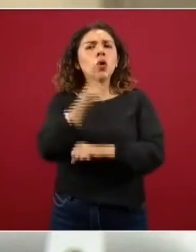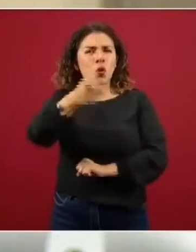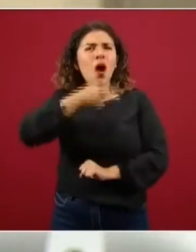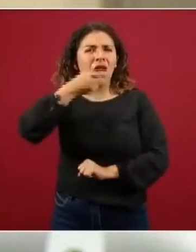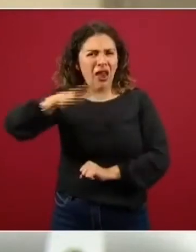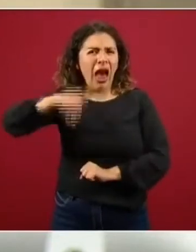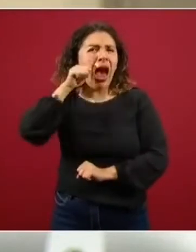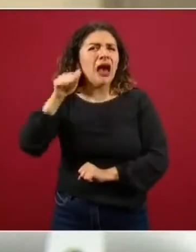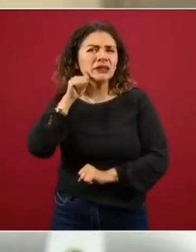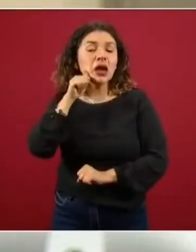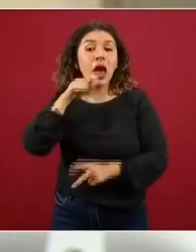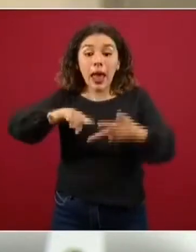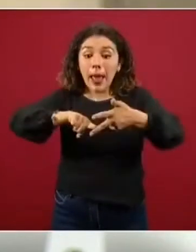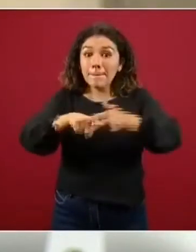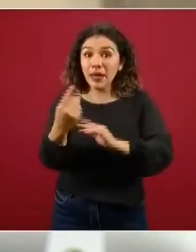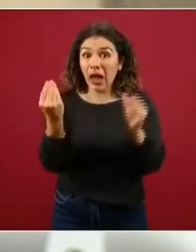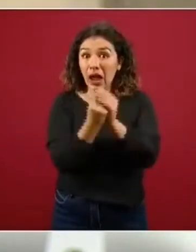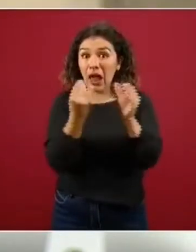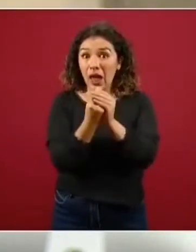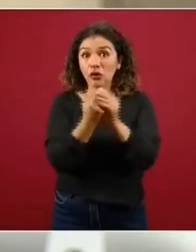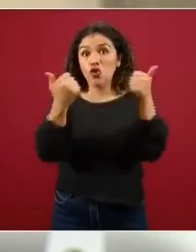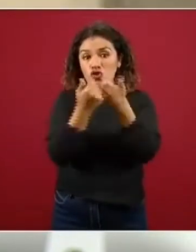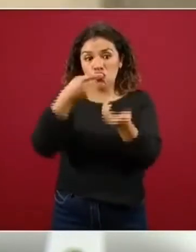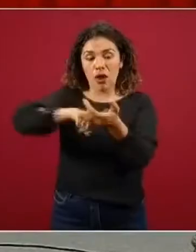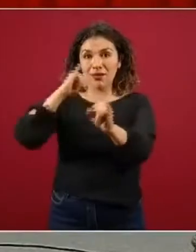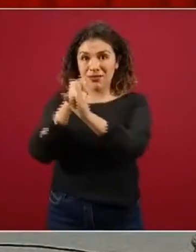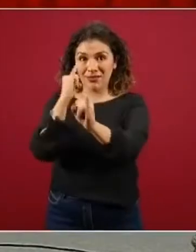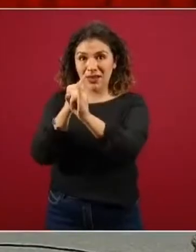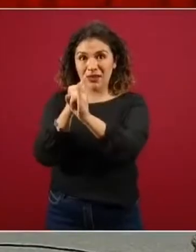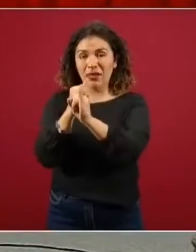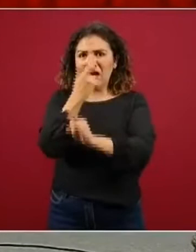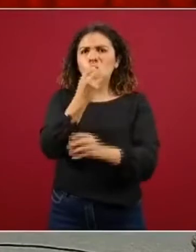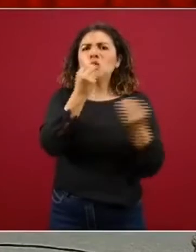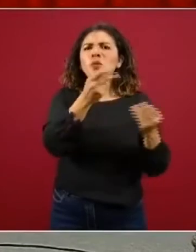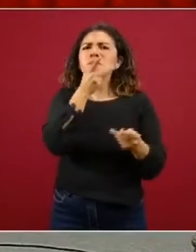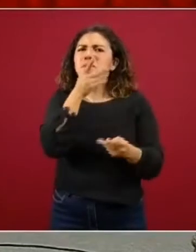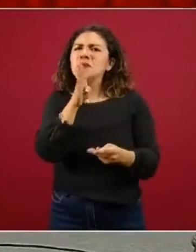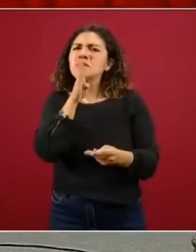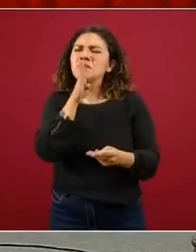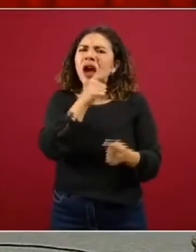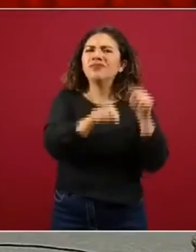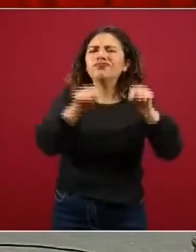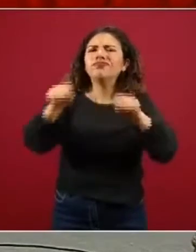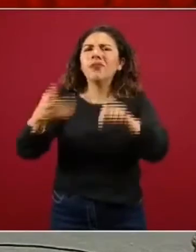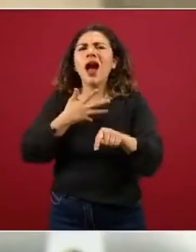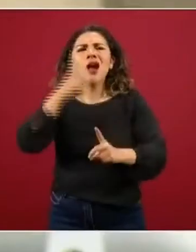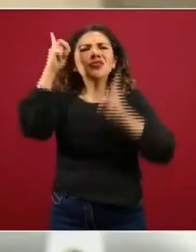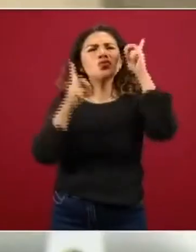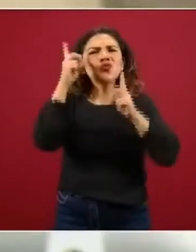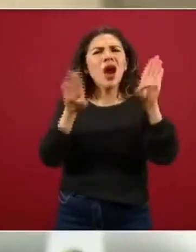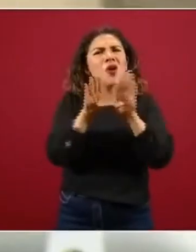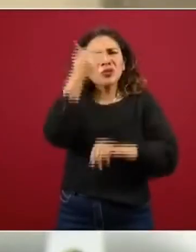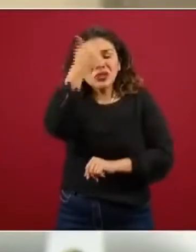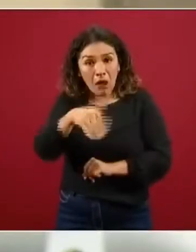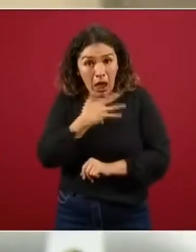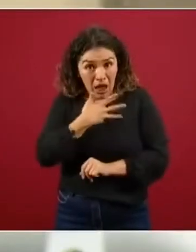comentó el día de ayer inicia el ciclo pero de manera virtual y pues muchos papás preguntan esta situación